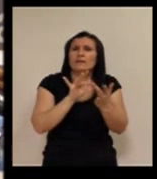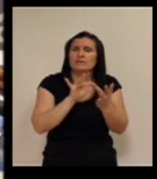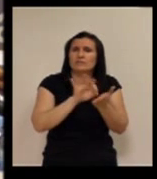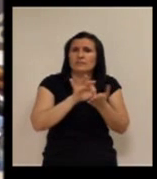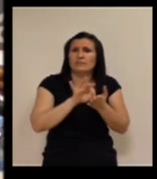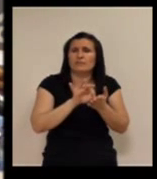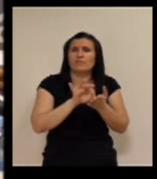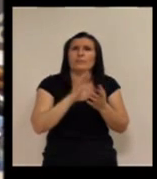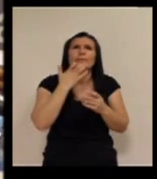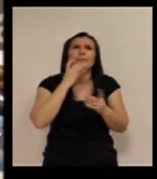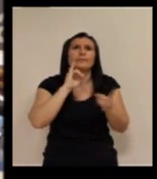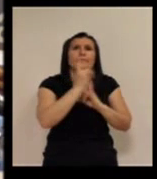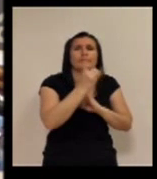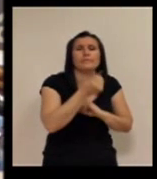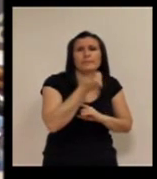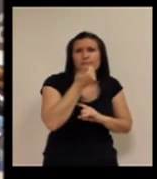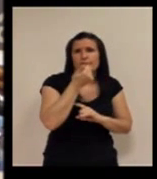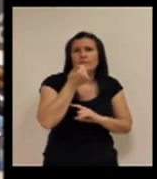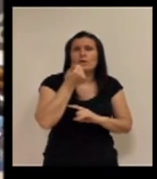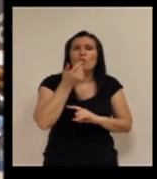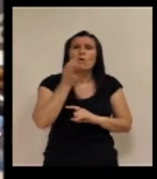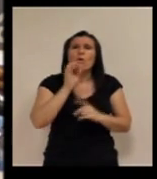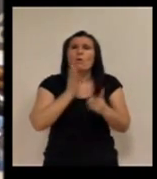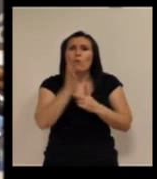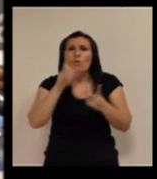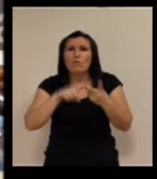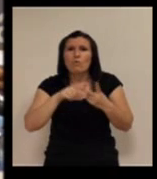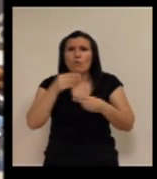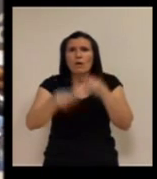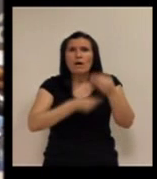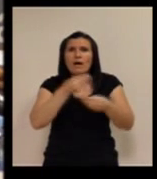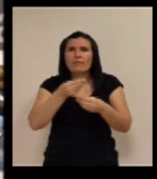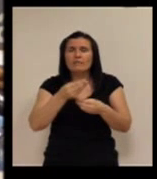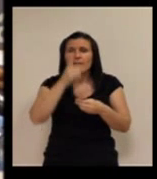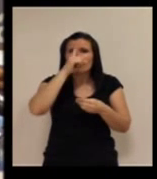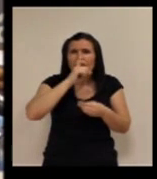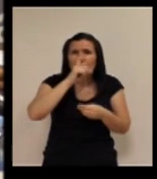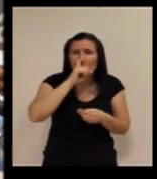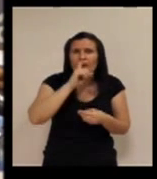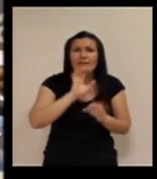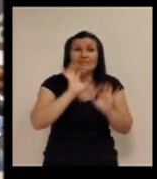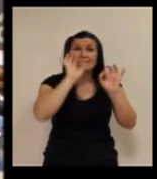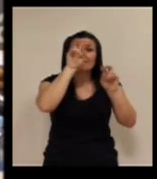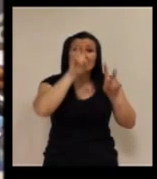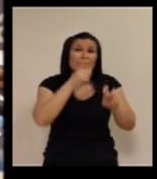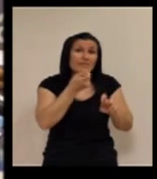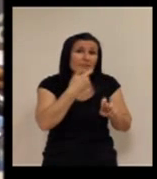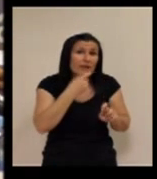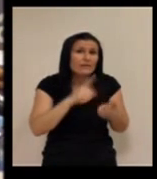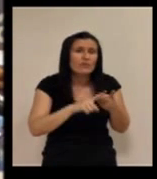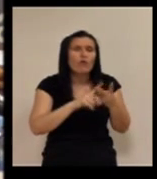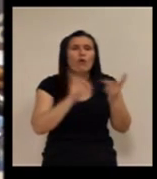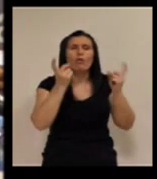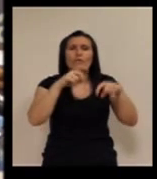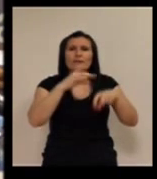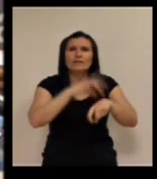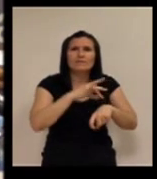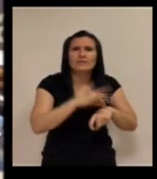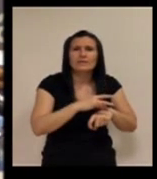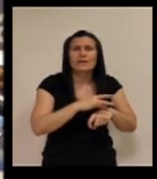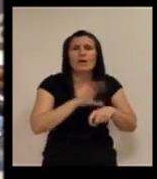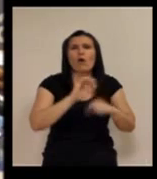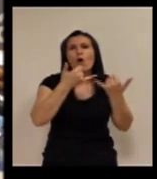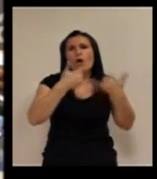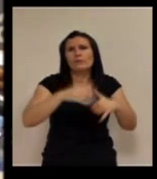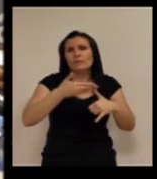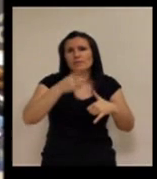al usuario con llamadas telefónicas. En ocasiones pasa por hacer determinados recordatorios de medicación, de citas médicas, de eventos que son